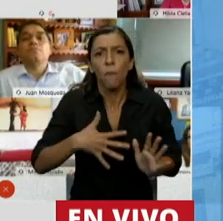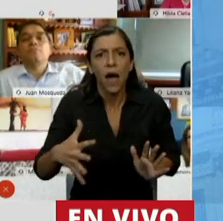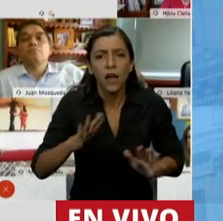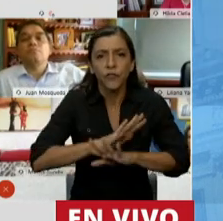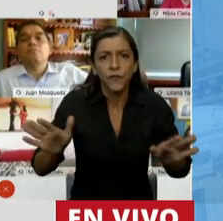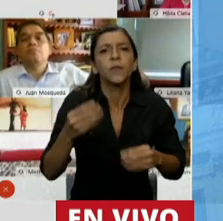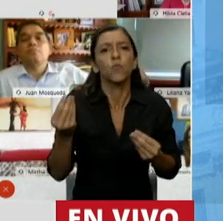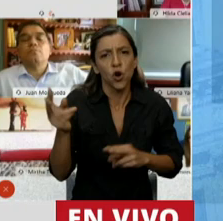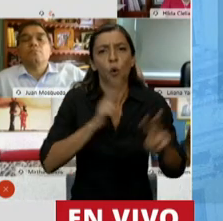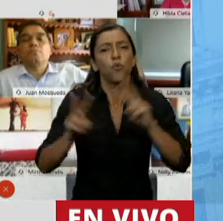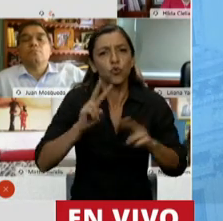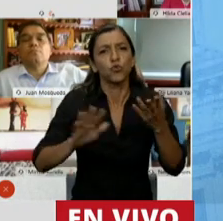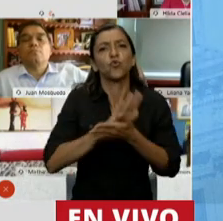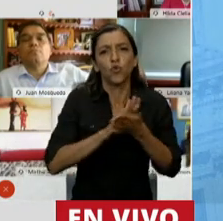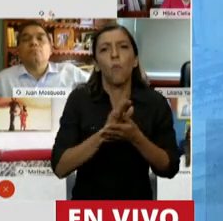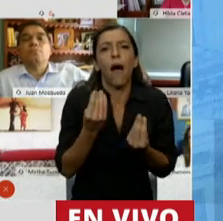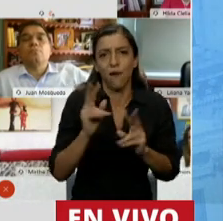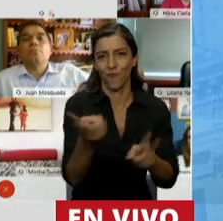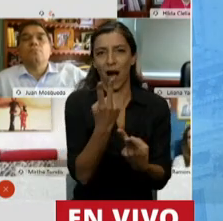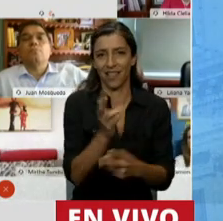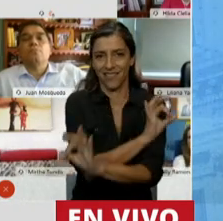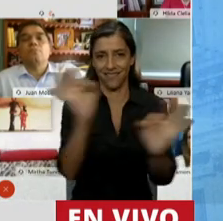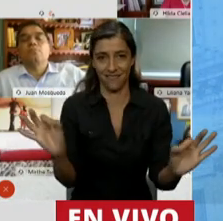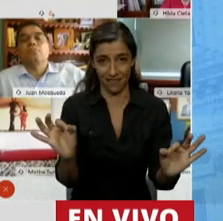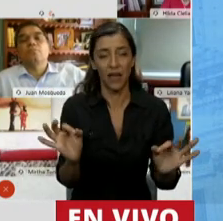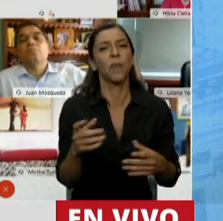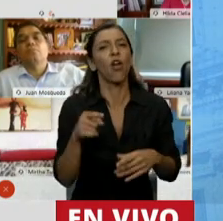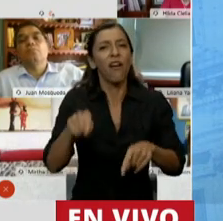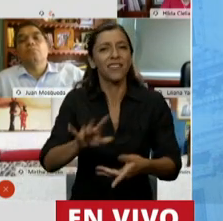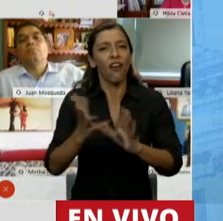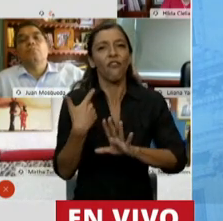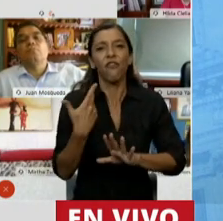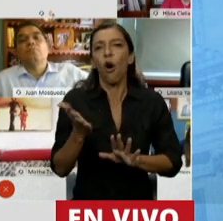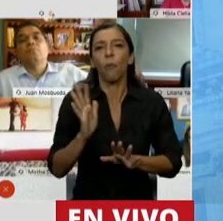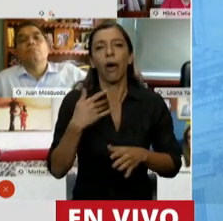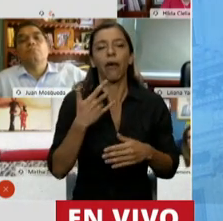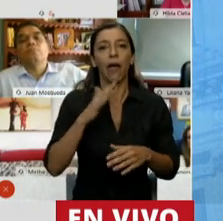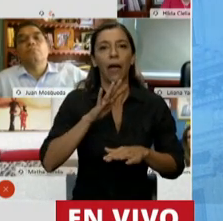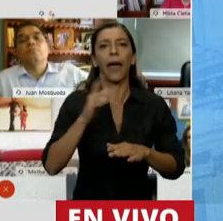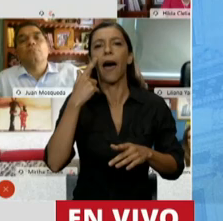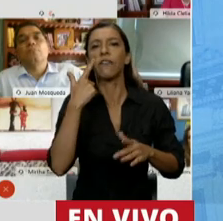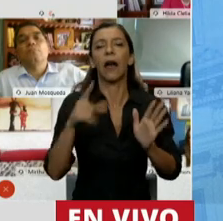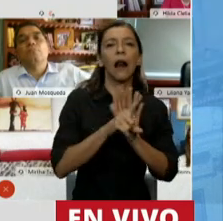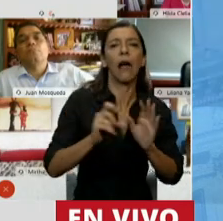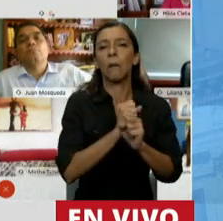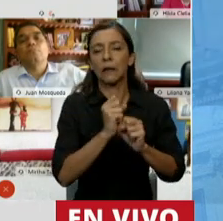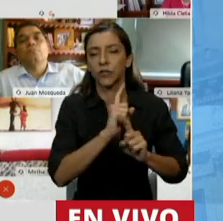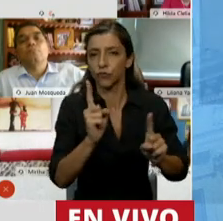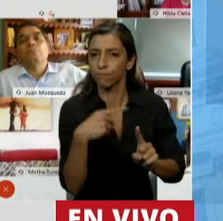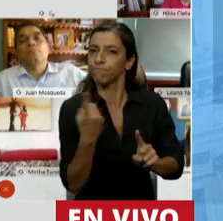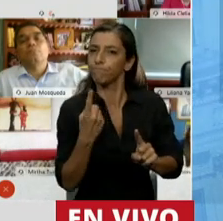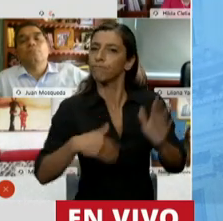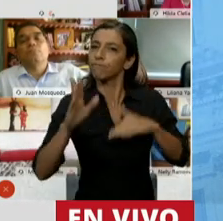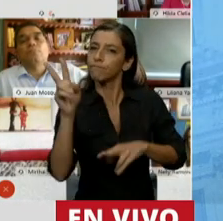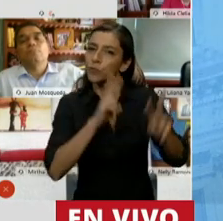Pero no queremos tapar el sol con la mano. Por eso, acentuamos en la necesidad de adecuar las disposiciones del derecho